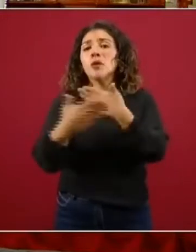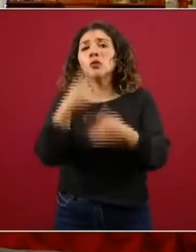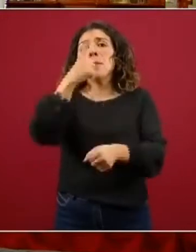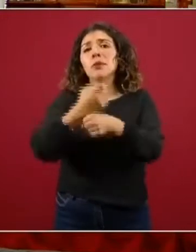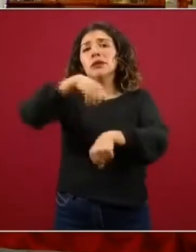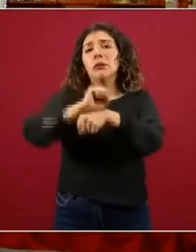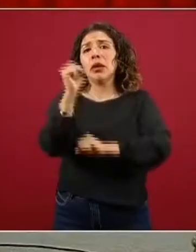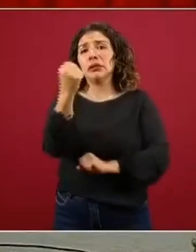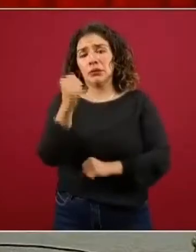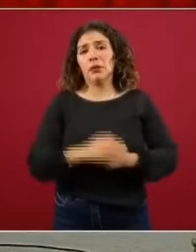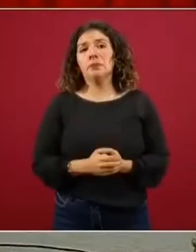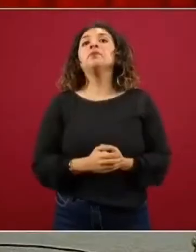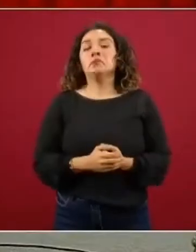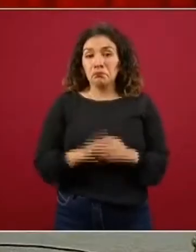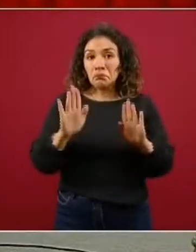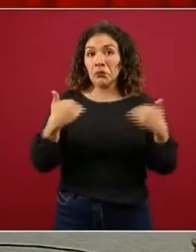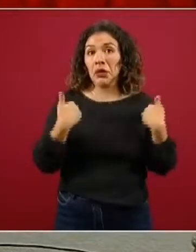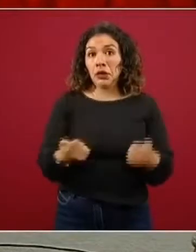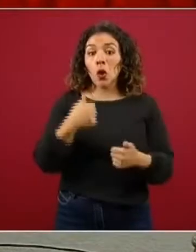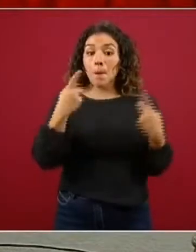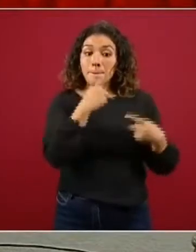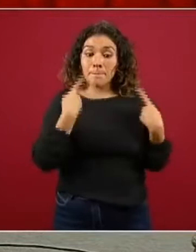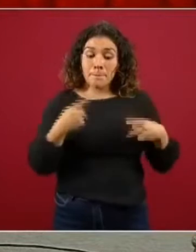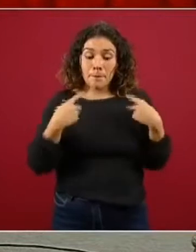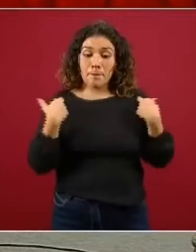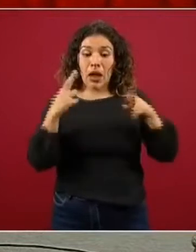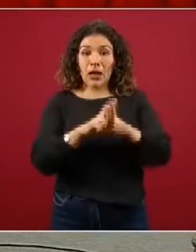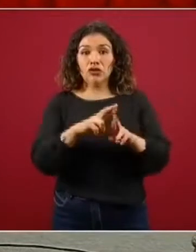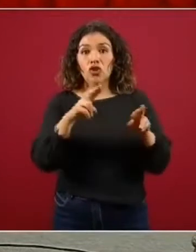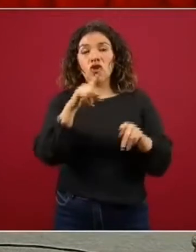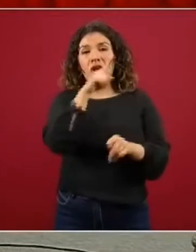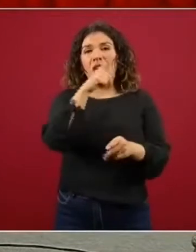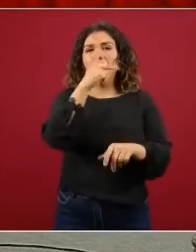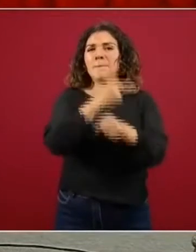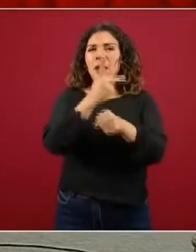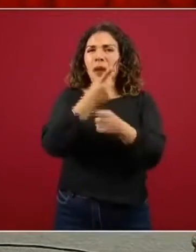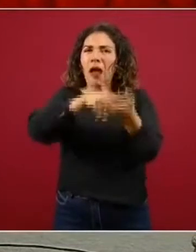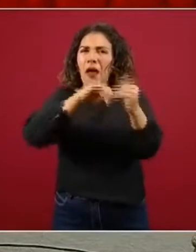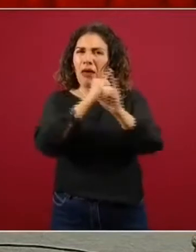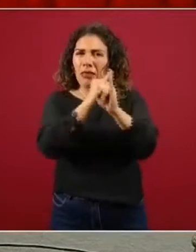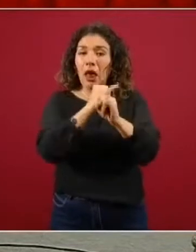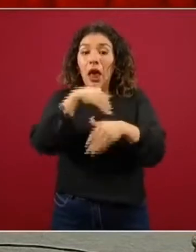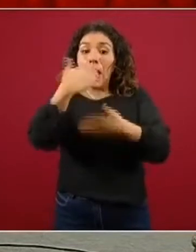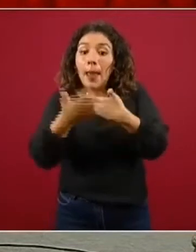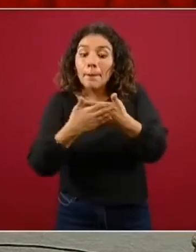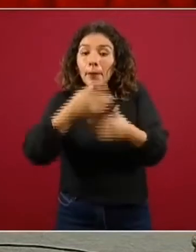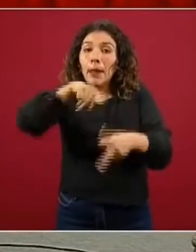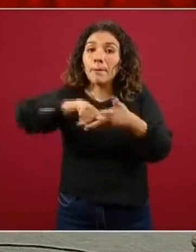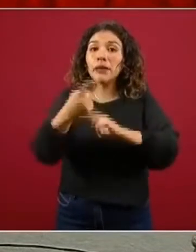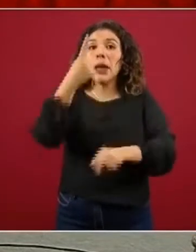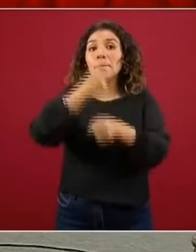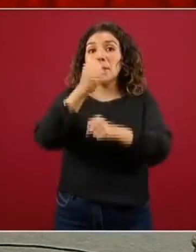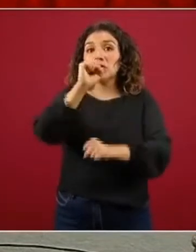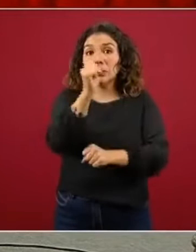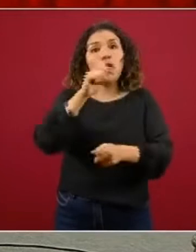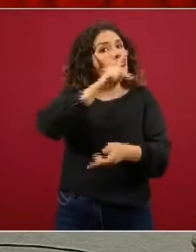septiembre. Muy bien. Entonces, los maestros de prepa en línea a partir del 1 de septiembre empezarán a recibir todos sus